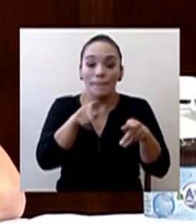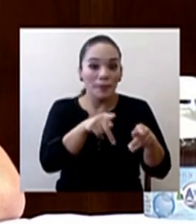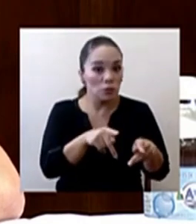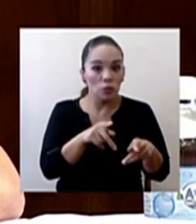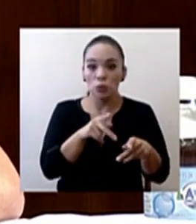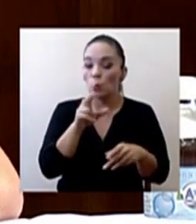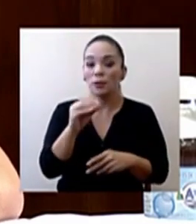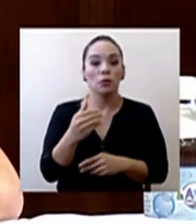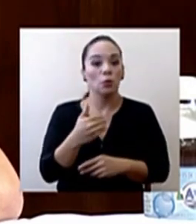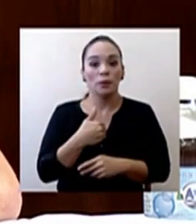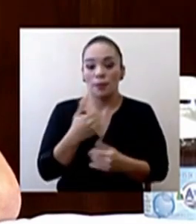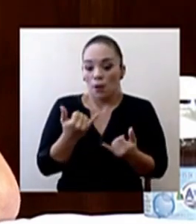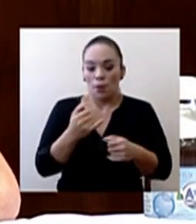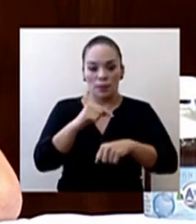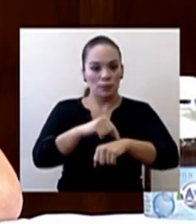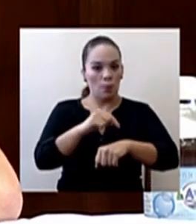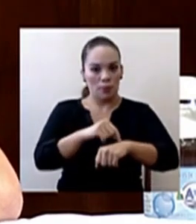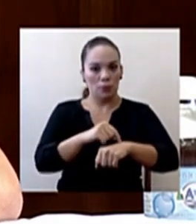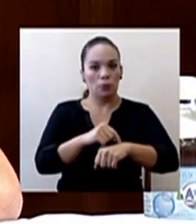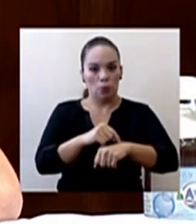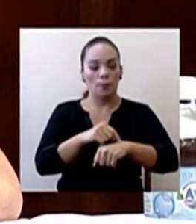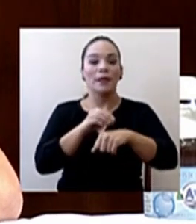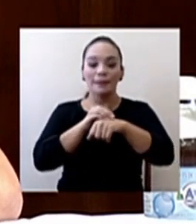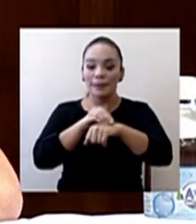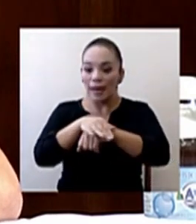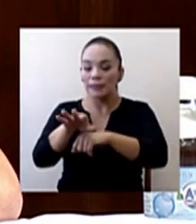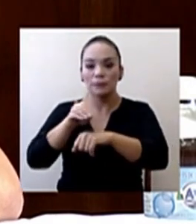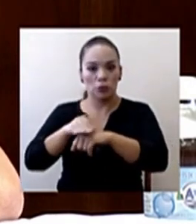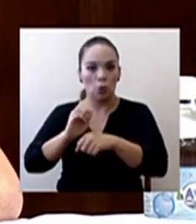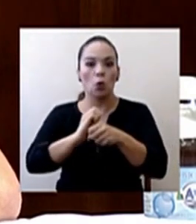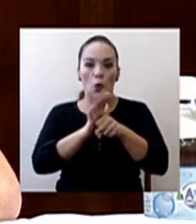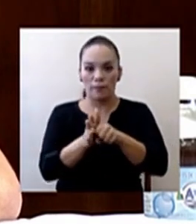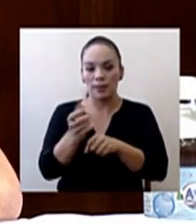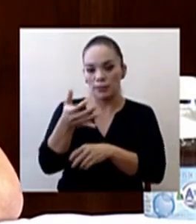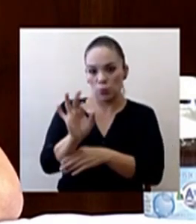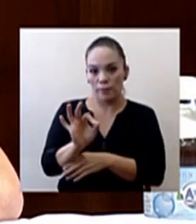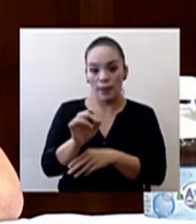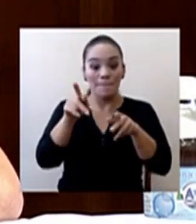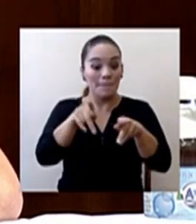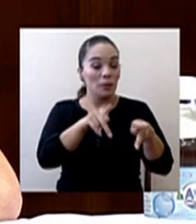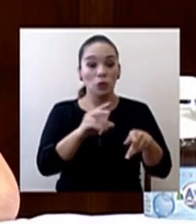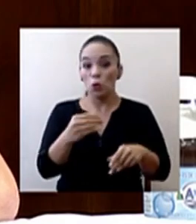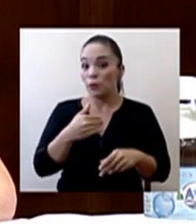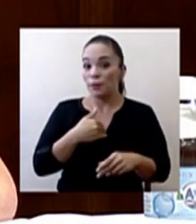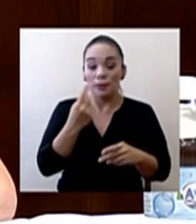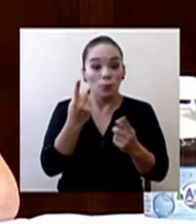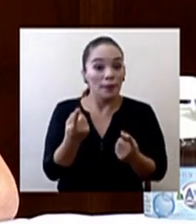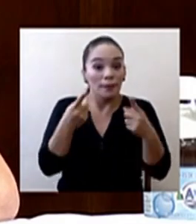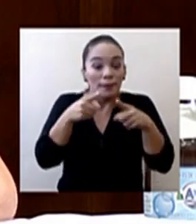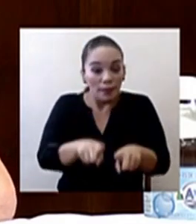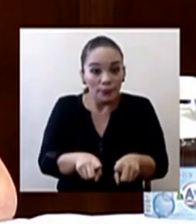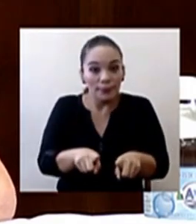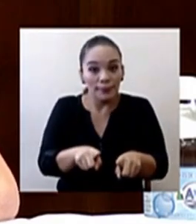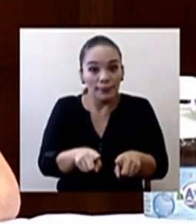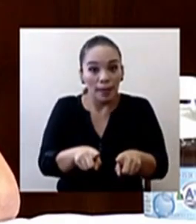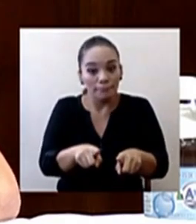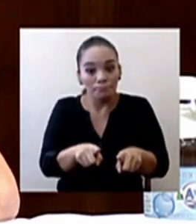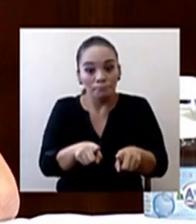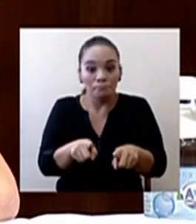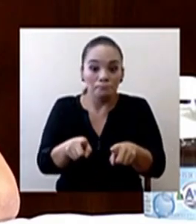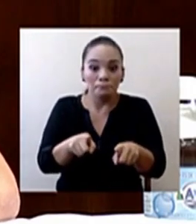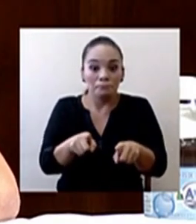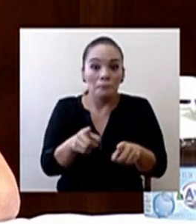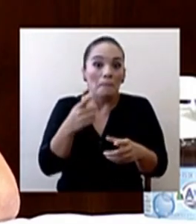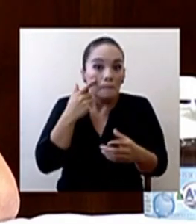tiene, en este momento que tenemos transmisión del COVID-19, cuando no tiene una causa aparente diferente, pues está